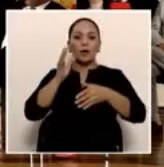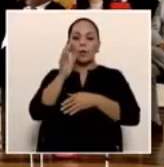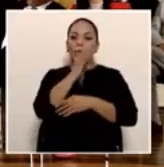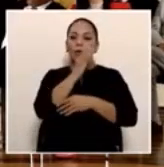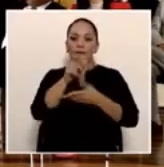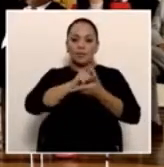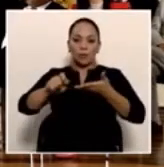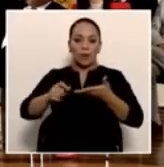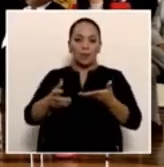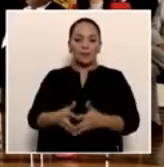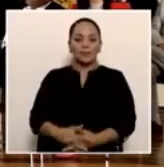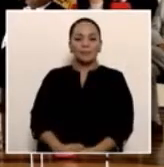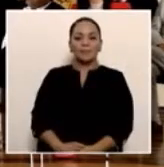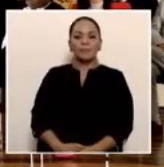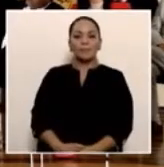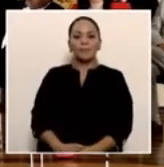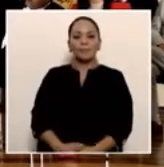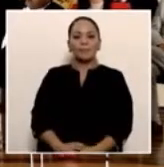escolares?